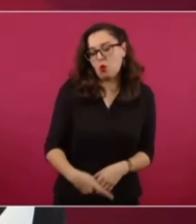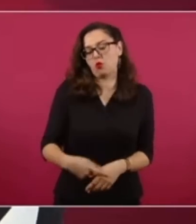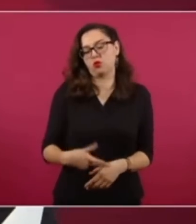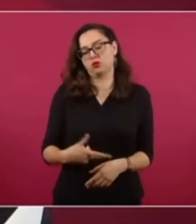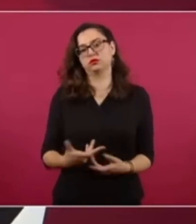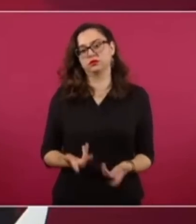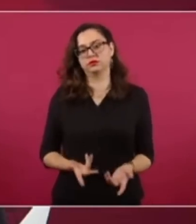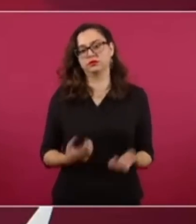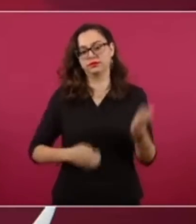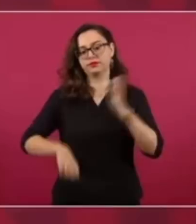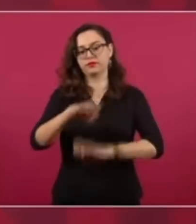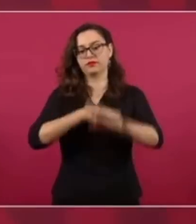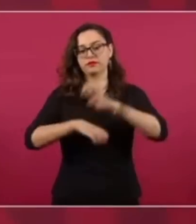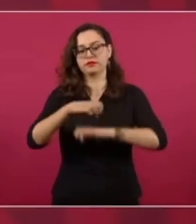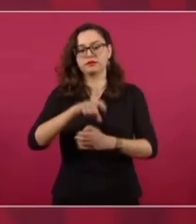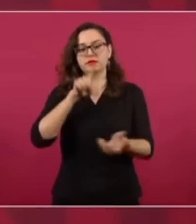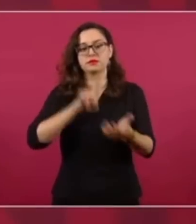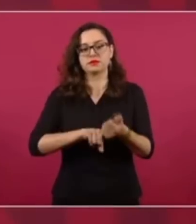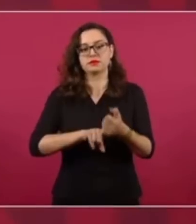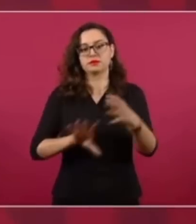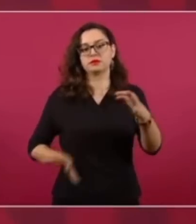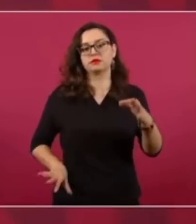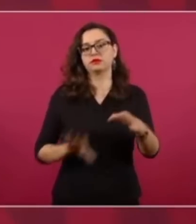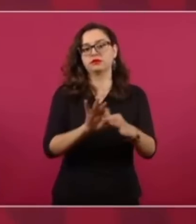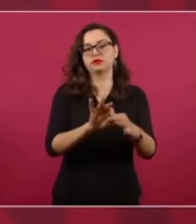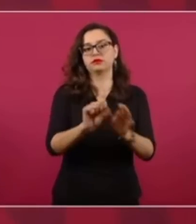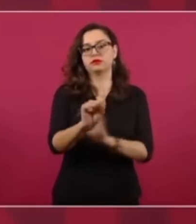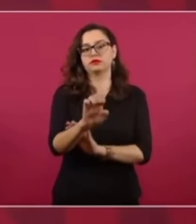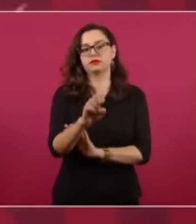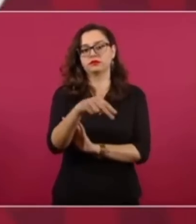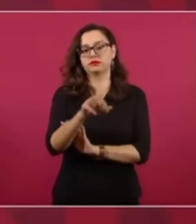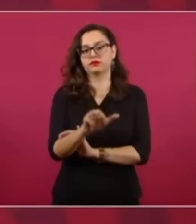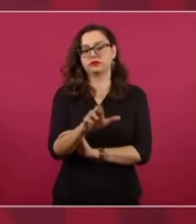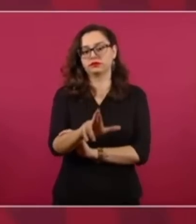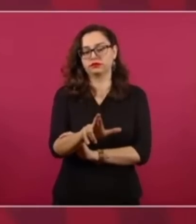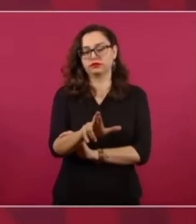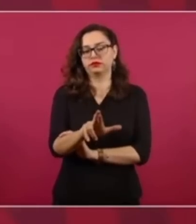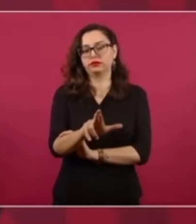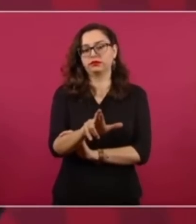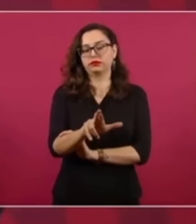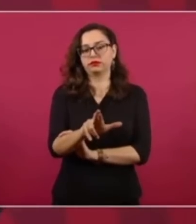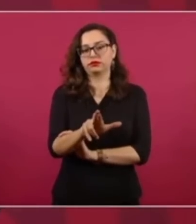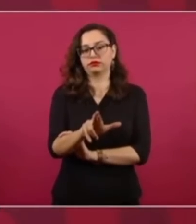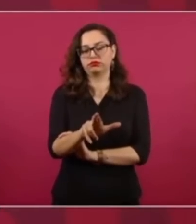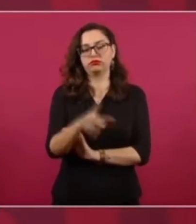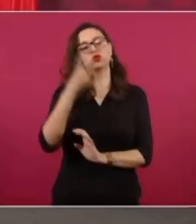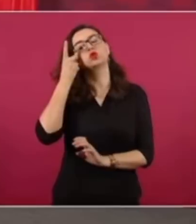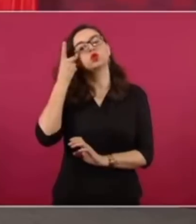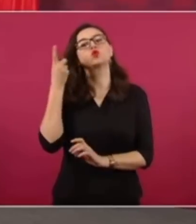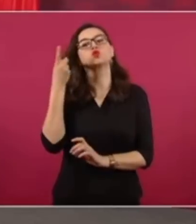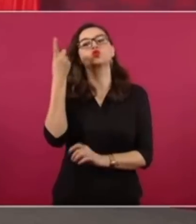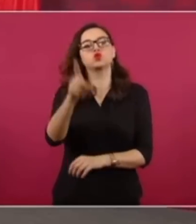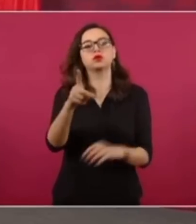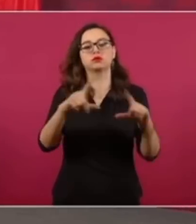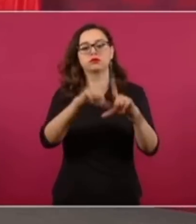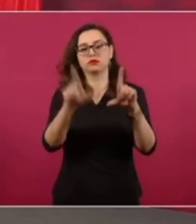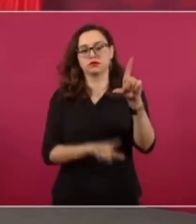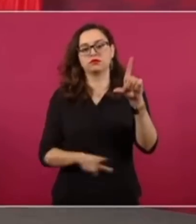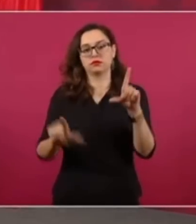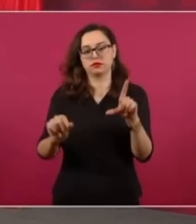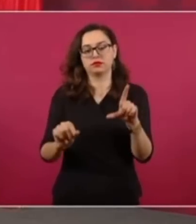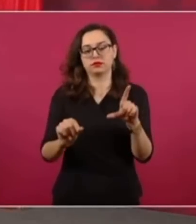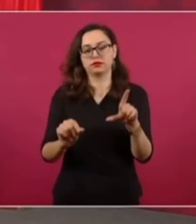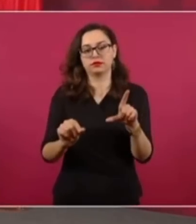depender de la Secretaría de Energía y que esta